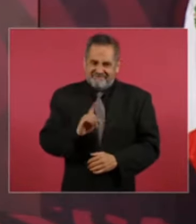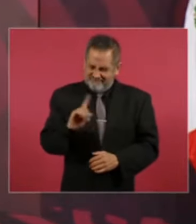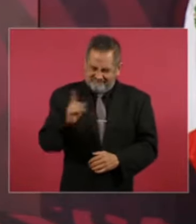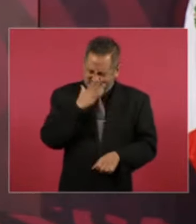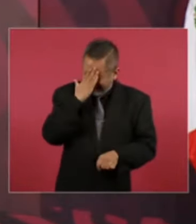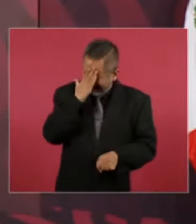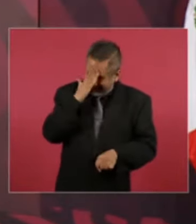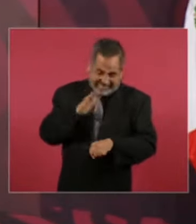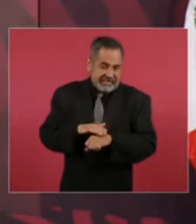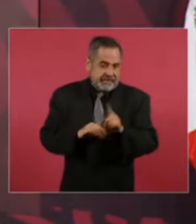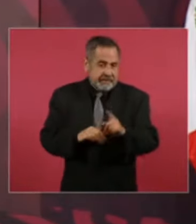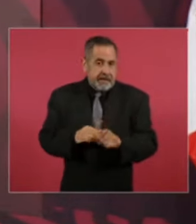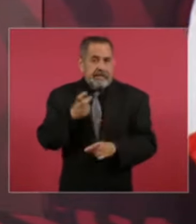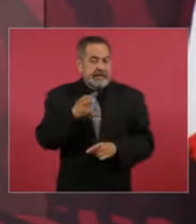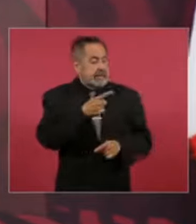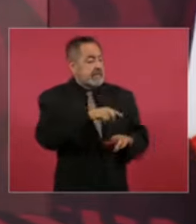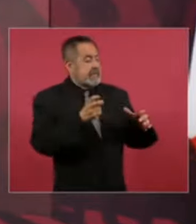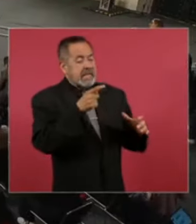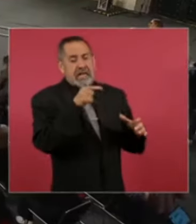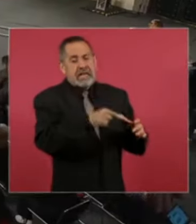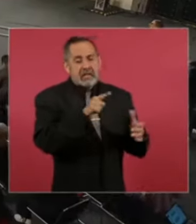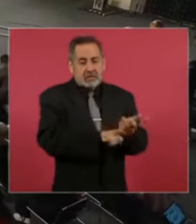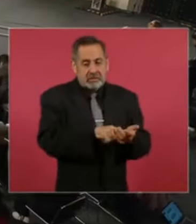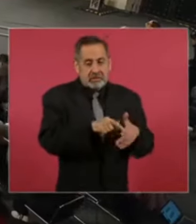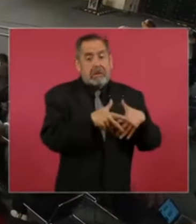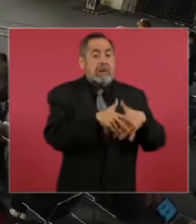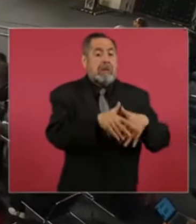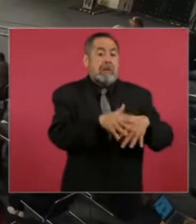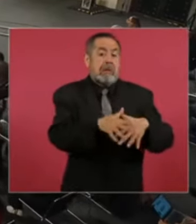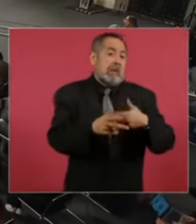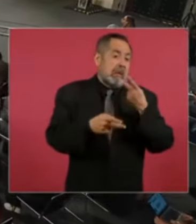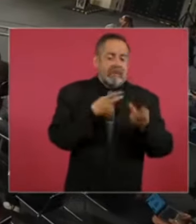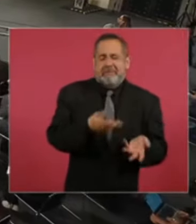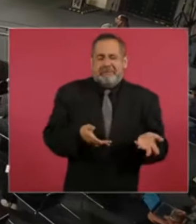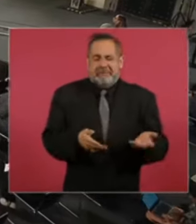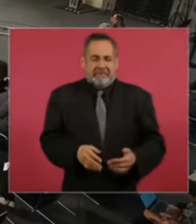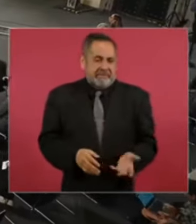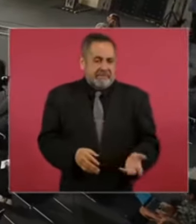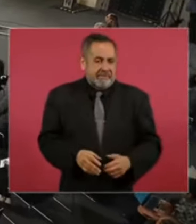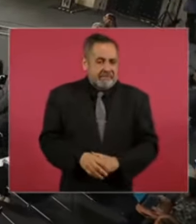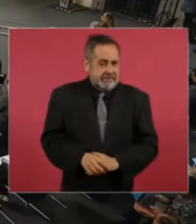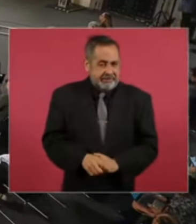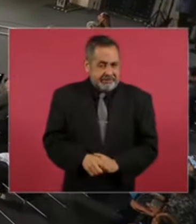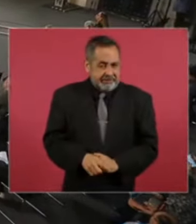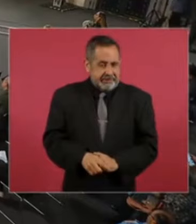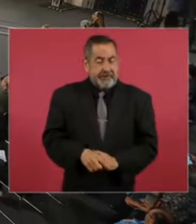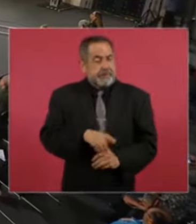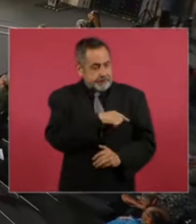pero esos son los de la marcha bueno el asesor